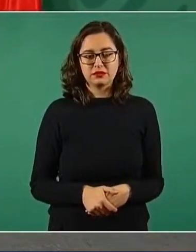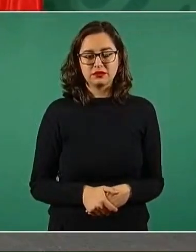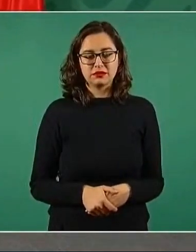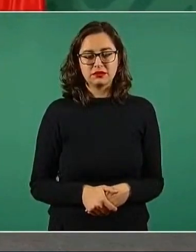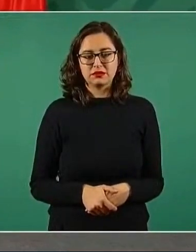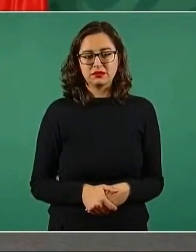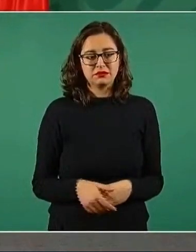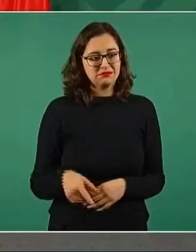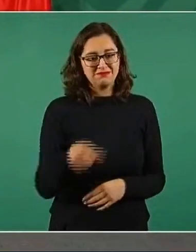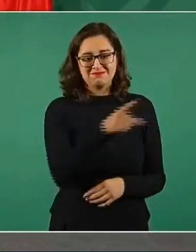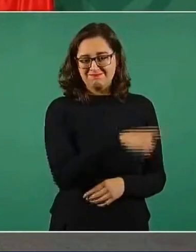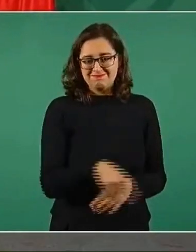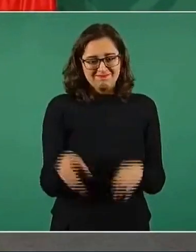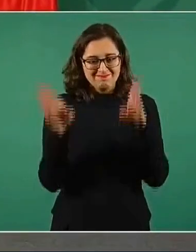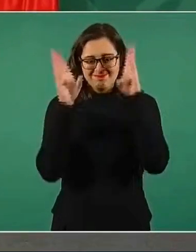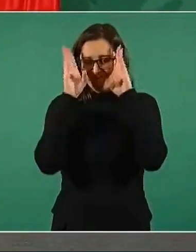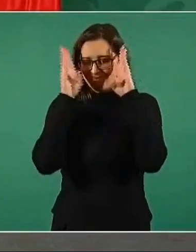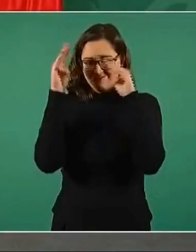cerrados.